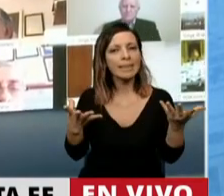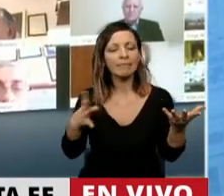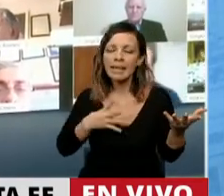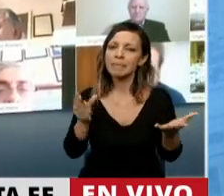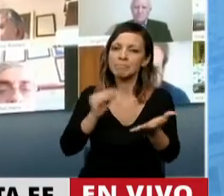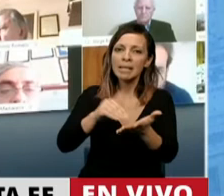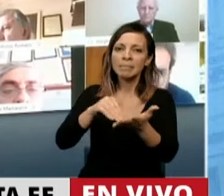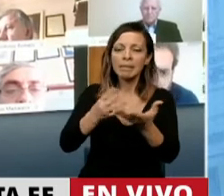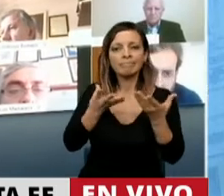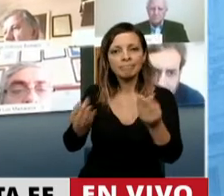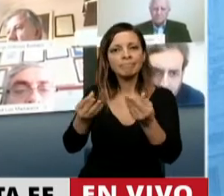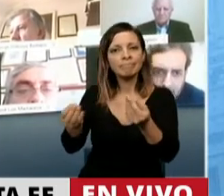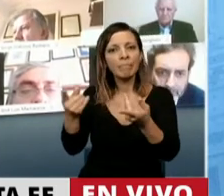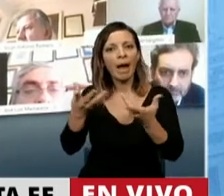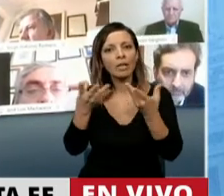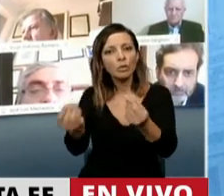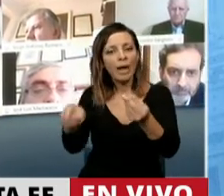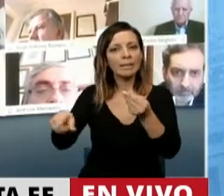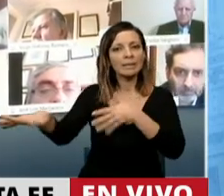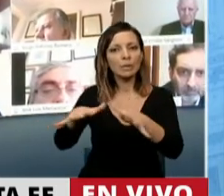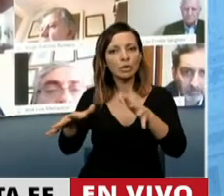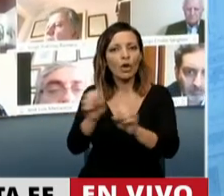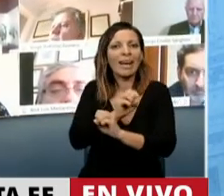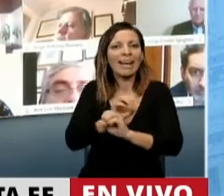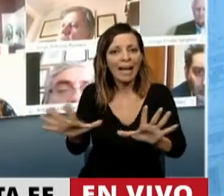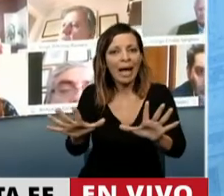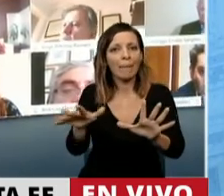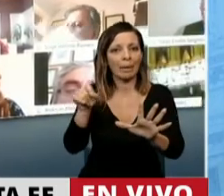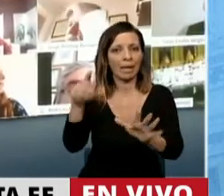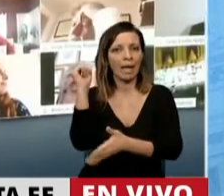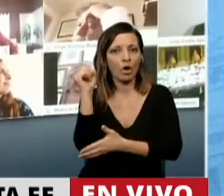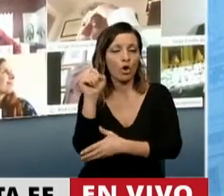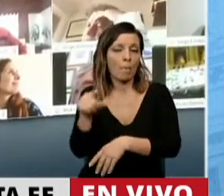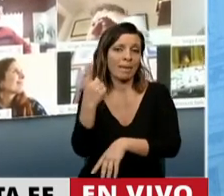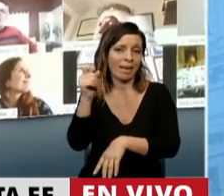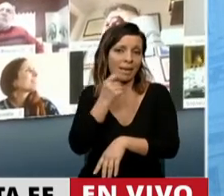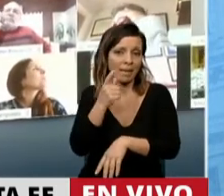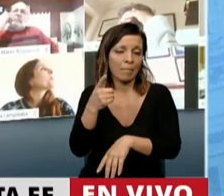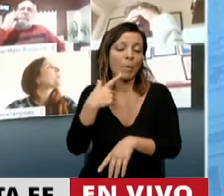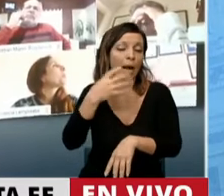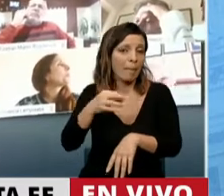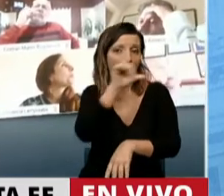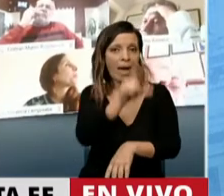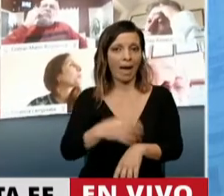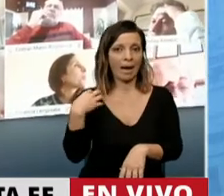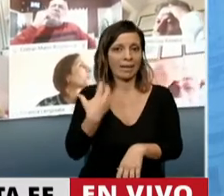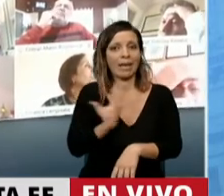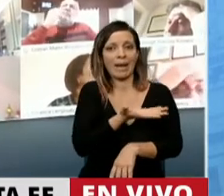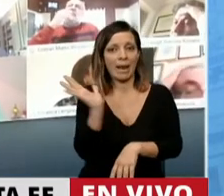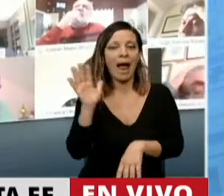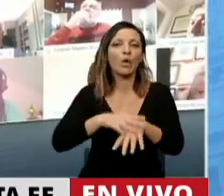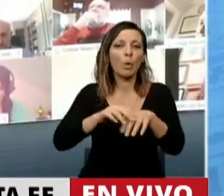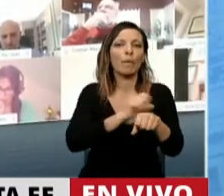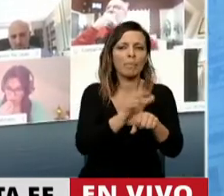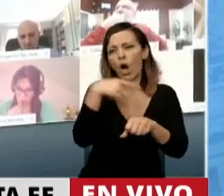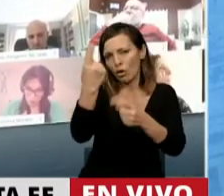sostener la situación de gravedad económica, social y laboral que vive el país producto de la pandemia y